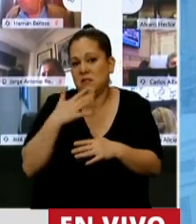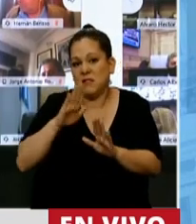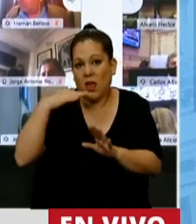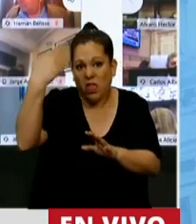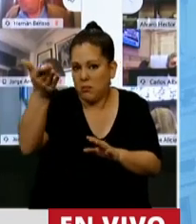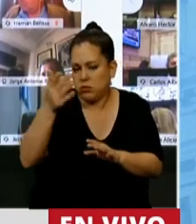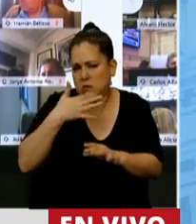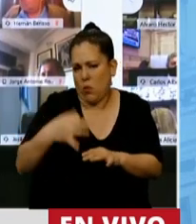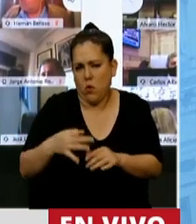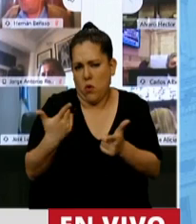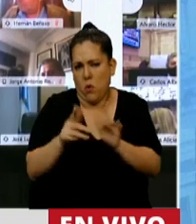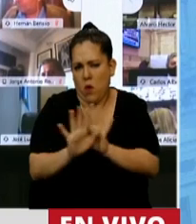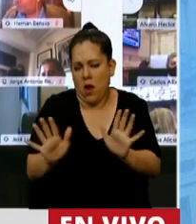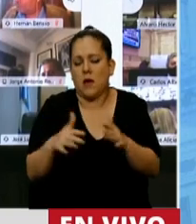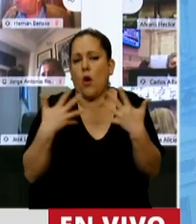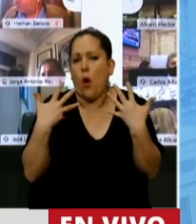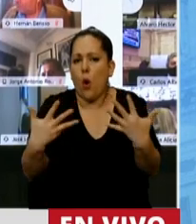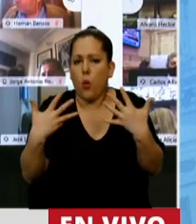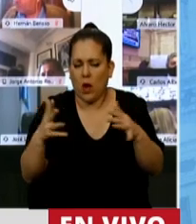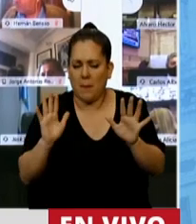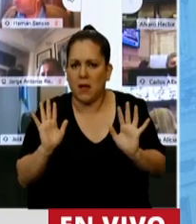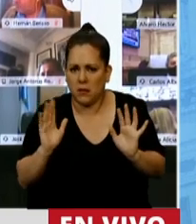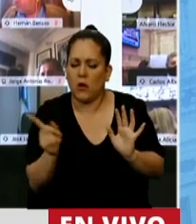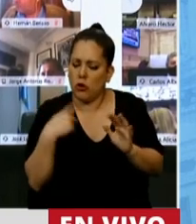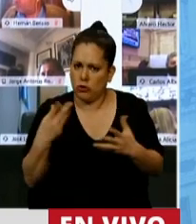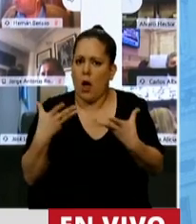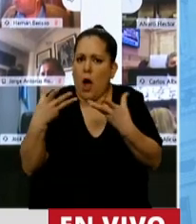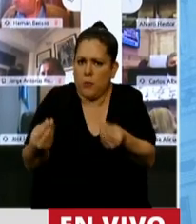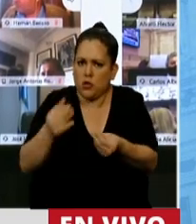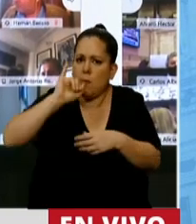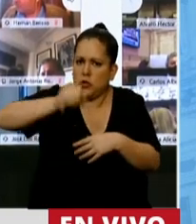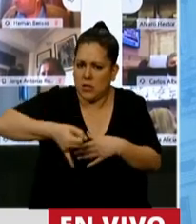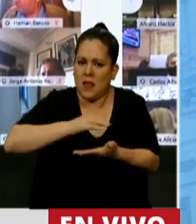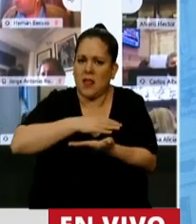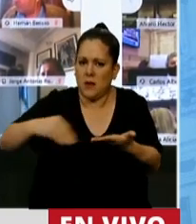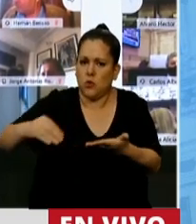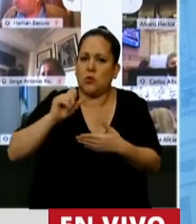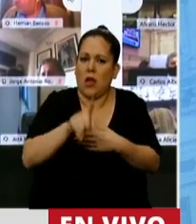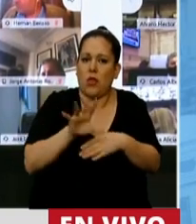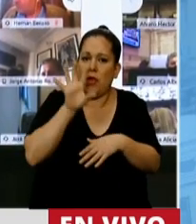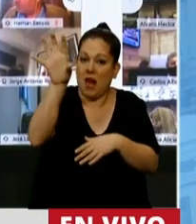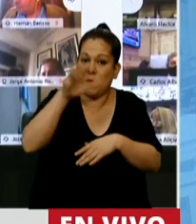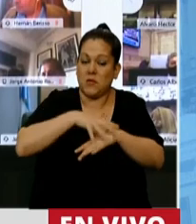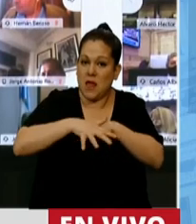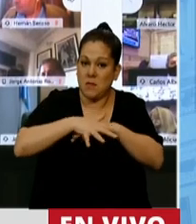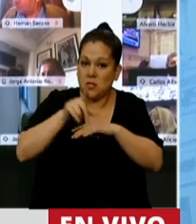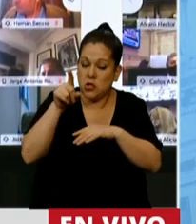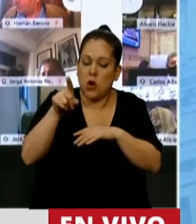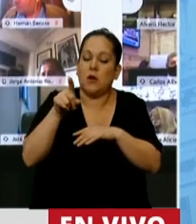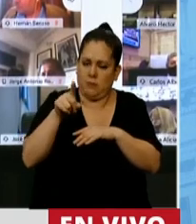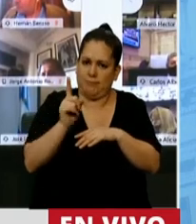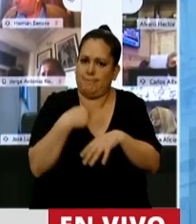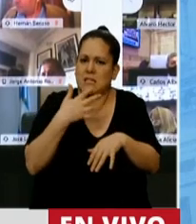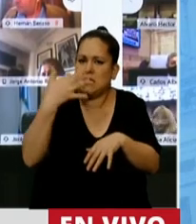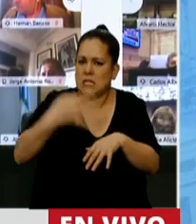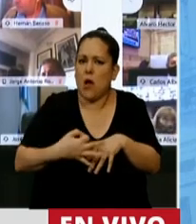después. Y que, obviamente, vamos a acompañar todos los diputados nacionales de la provincia, seguramente vamos a